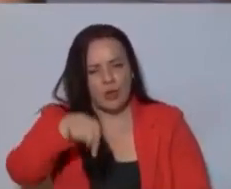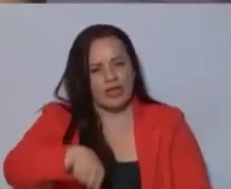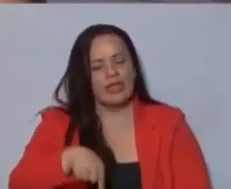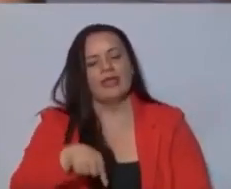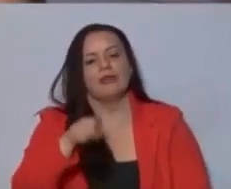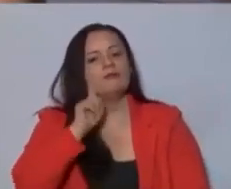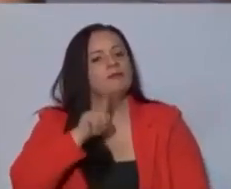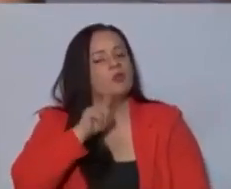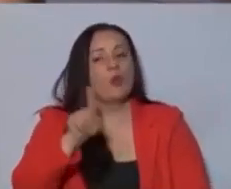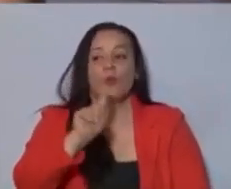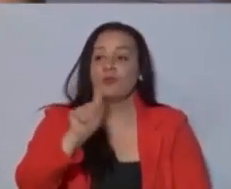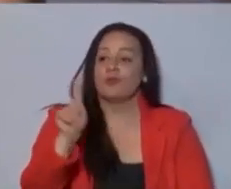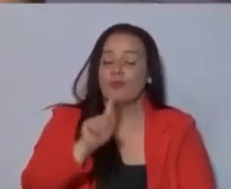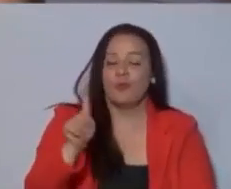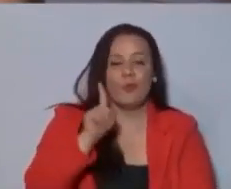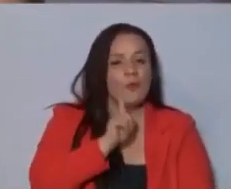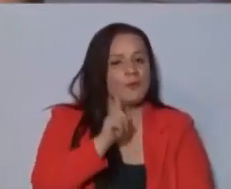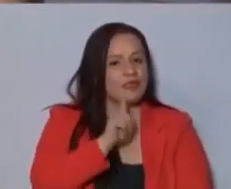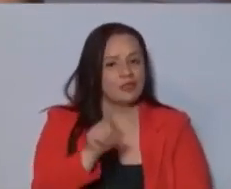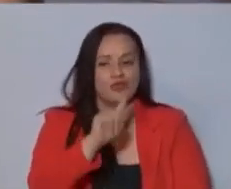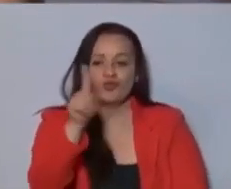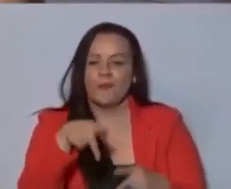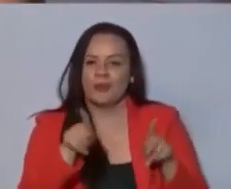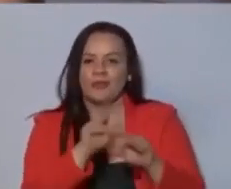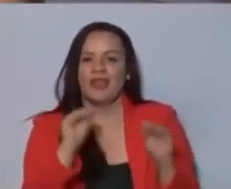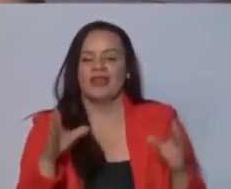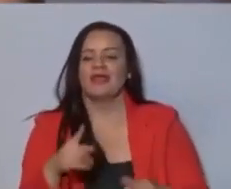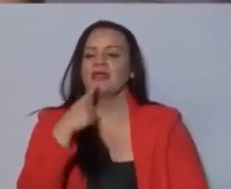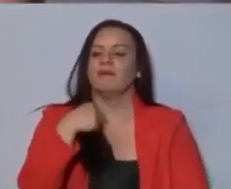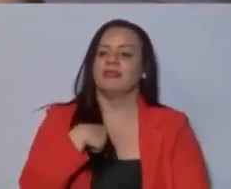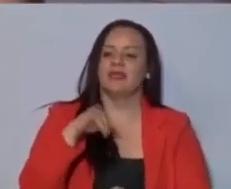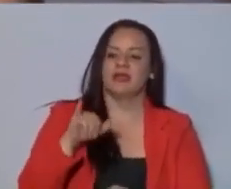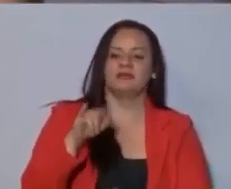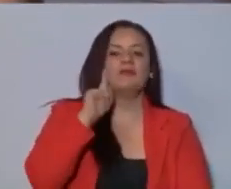mintiendo. Ojo, no estábamos mintiendo. Y además no le permito a nadie que me diga de esa manera. Gracias.